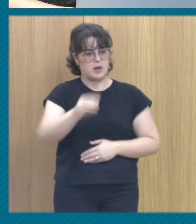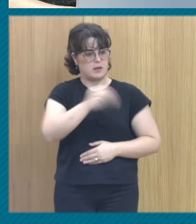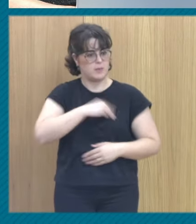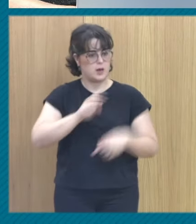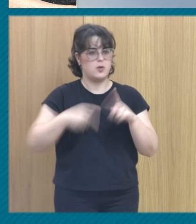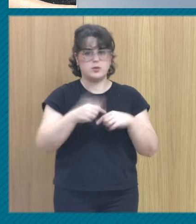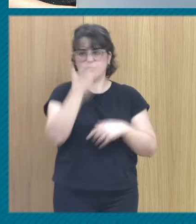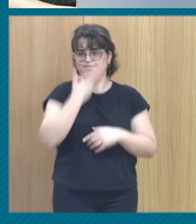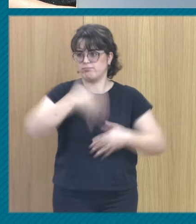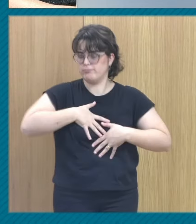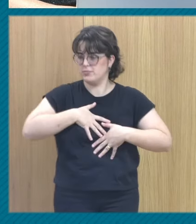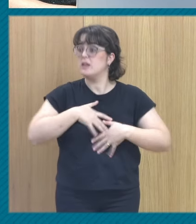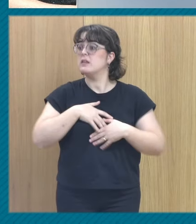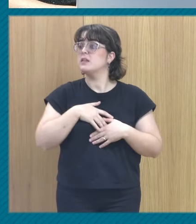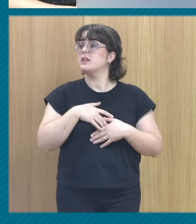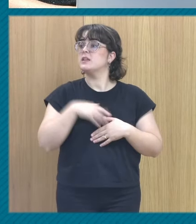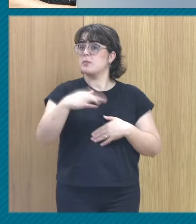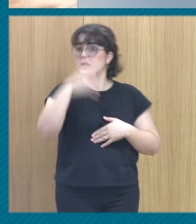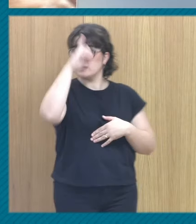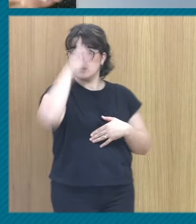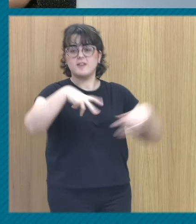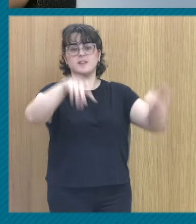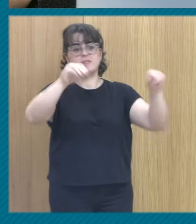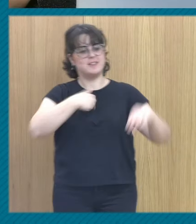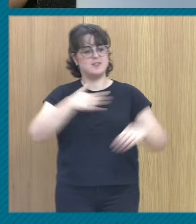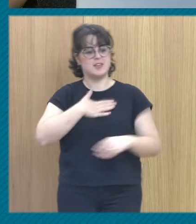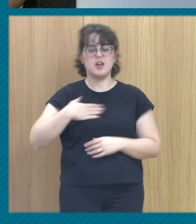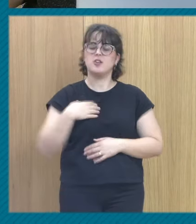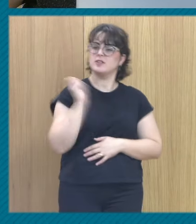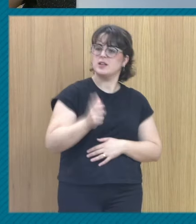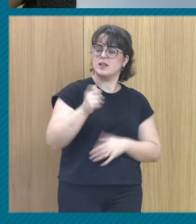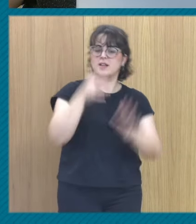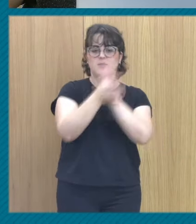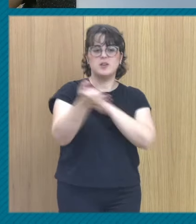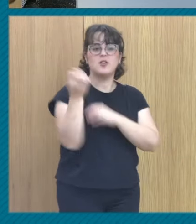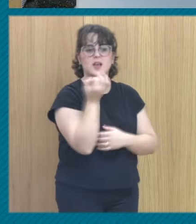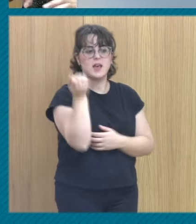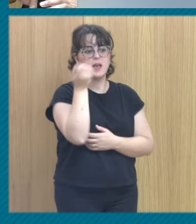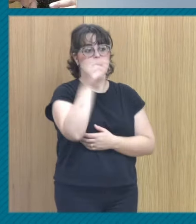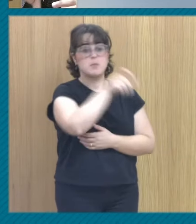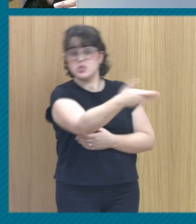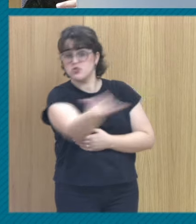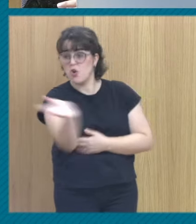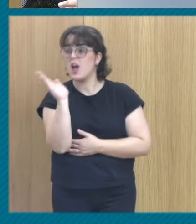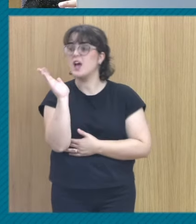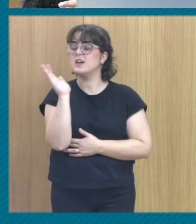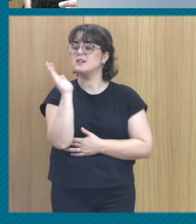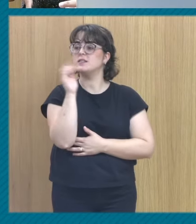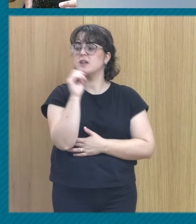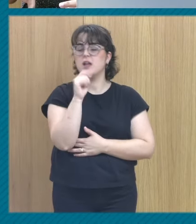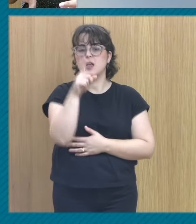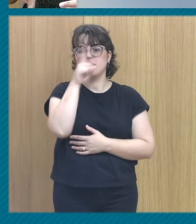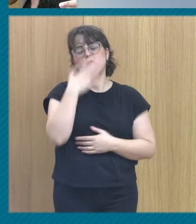conocerlo. Y hay una imagen con la que quiero acabar. Yo suelo explicarles a las personas que la memoria